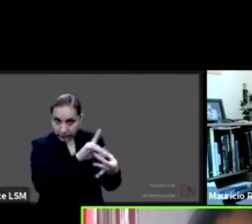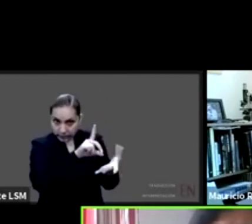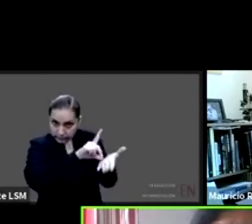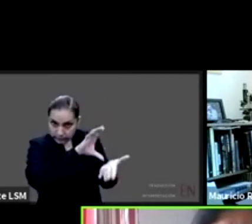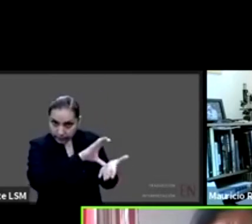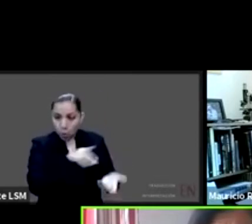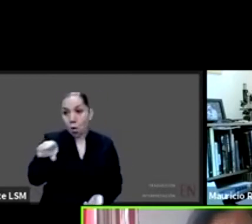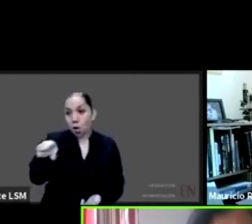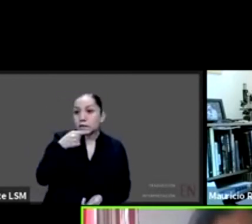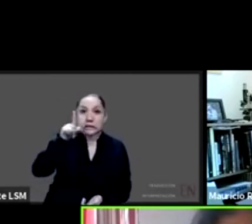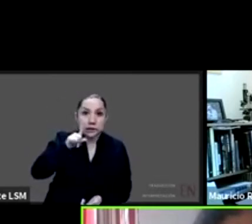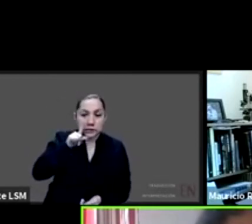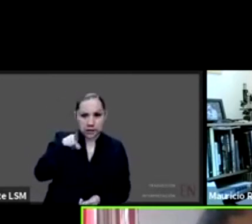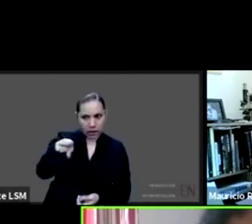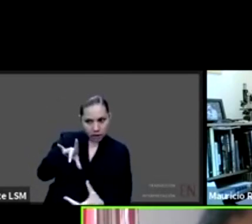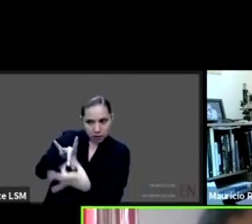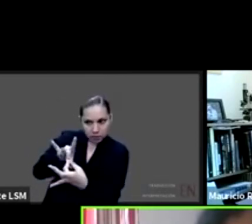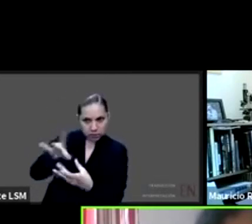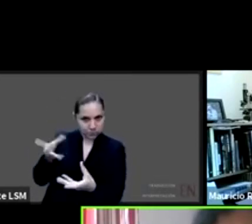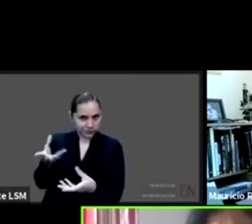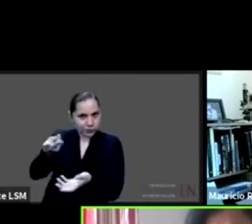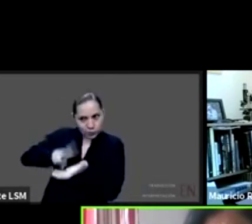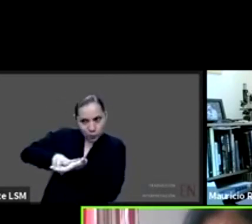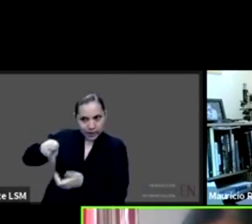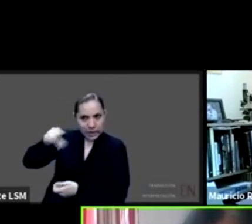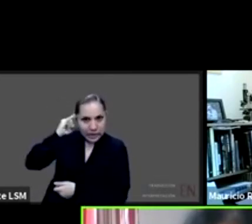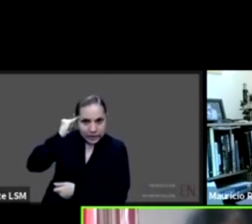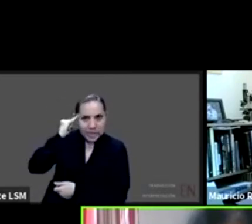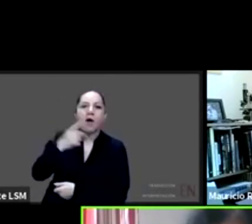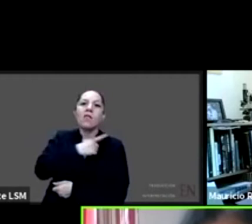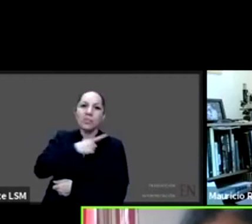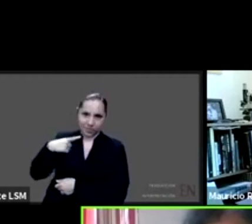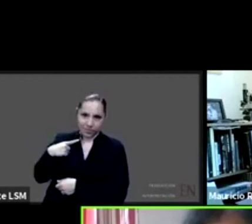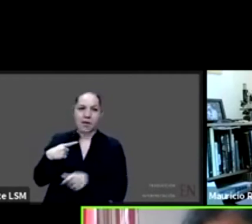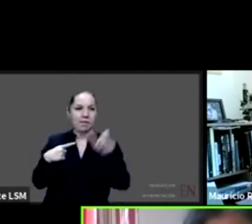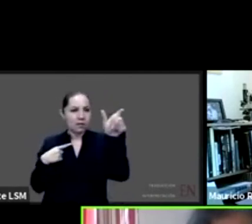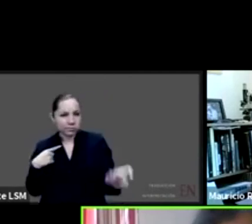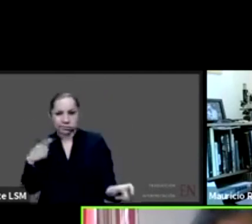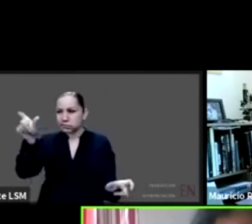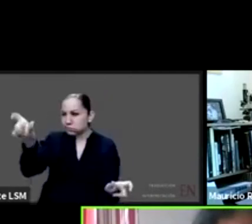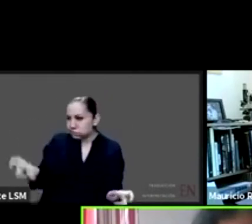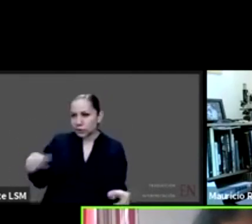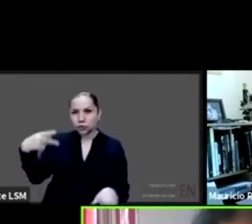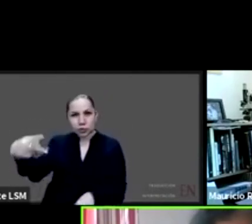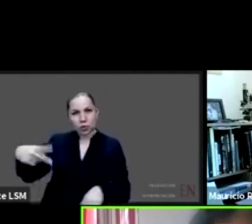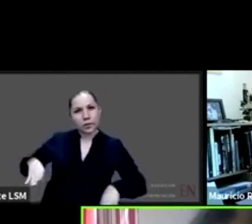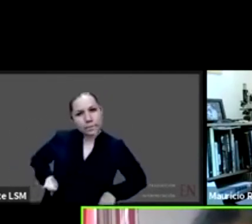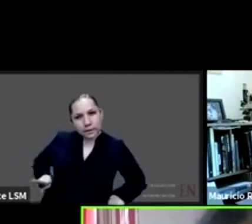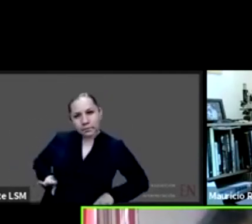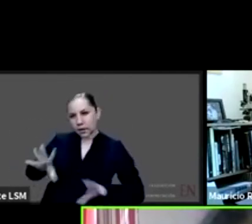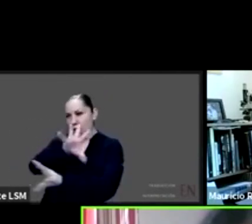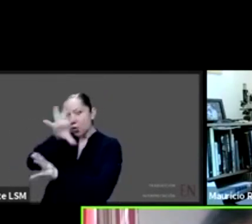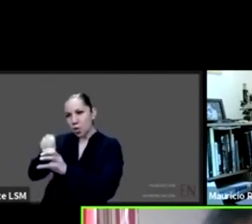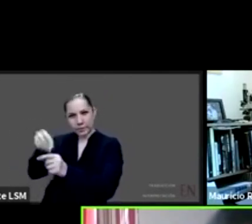depende básicamente del cuidador auxiliar, sino el cuidador auxiliar tendría que ser un vehículo, ¿para qué? Para que las instancias de salud